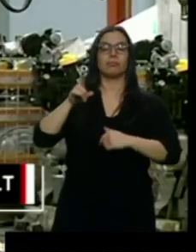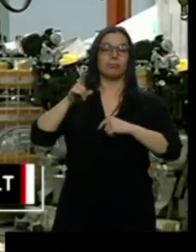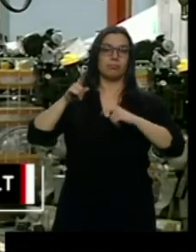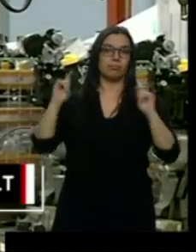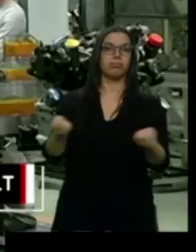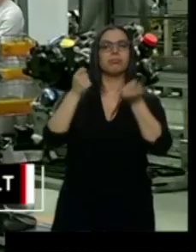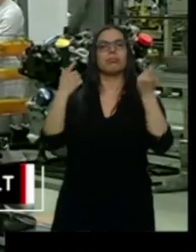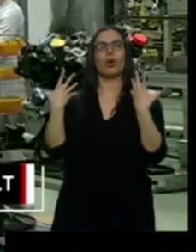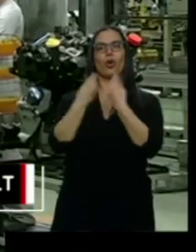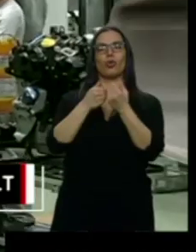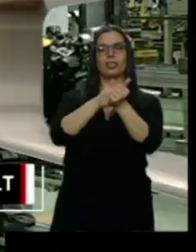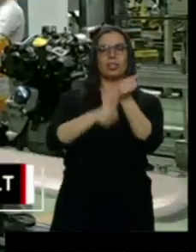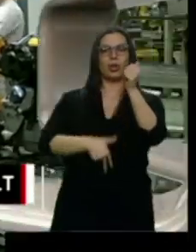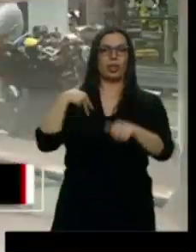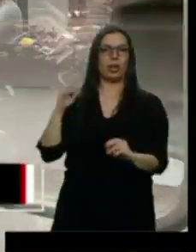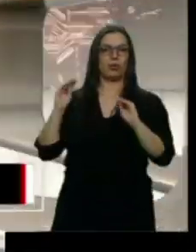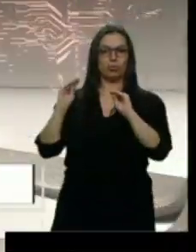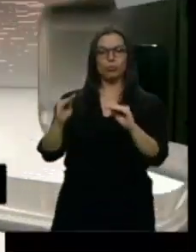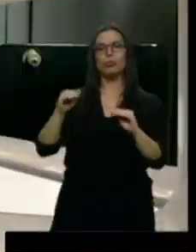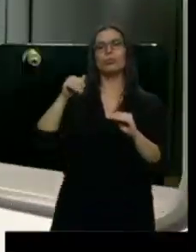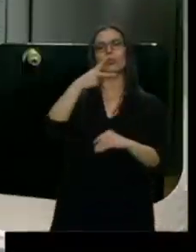elegirán en la comunidad a sus representantes.